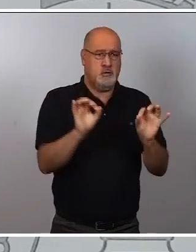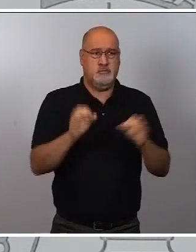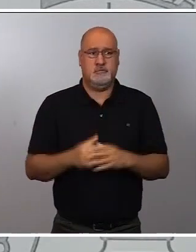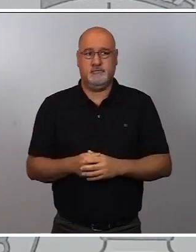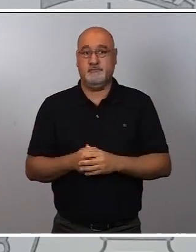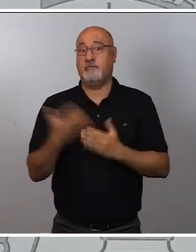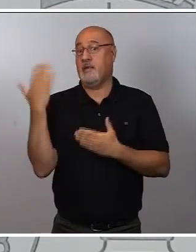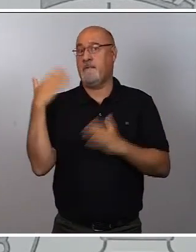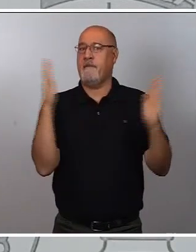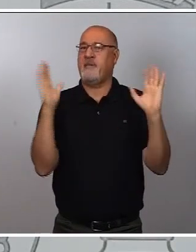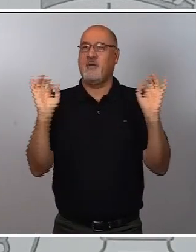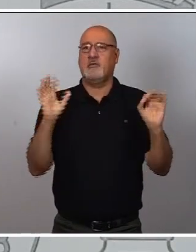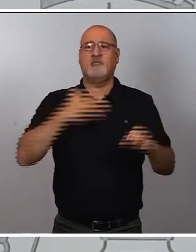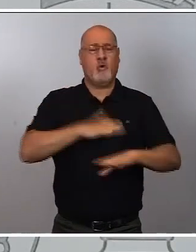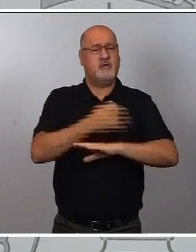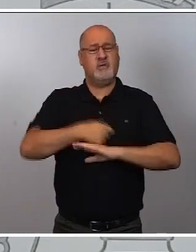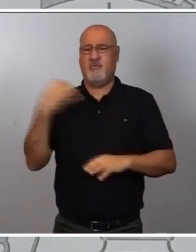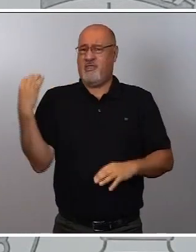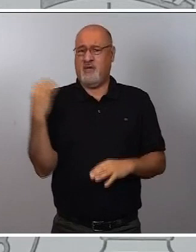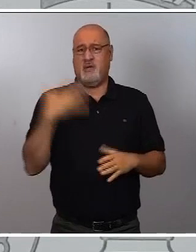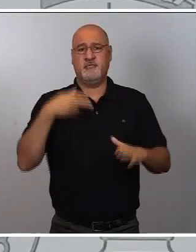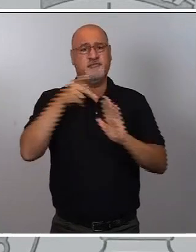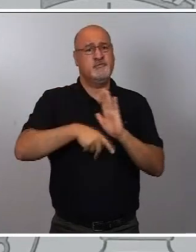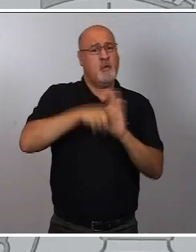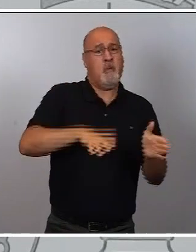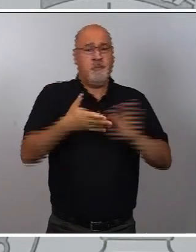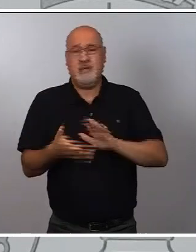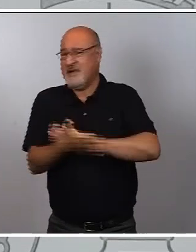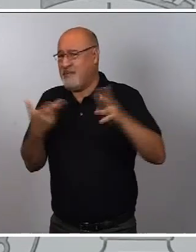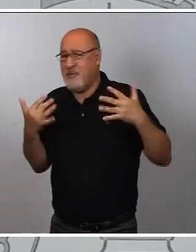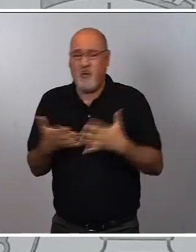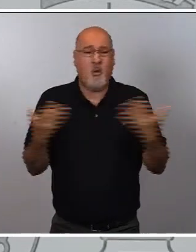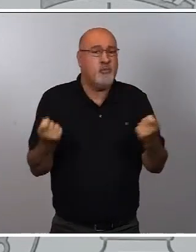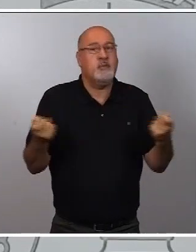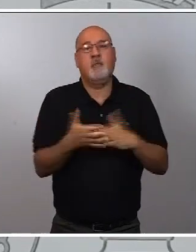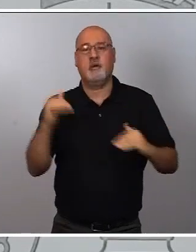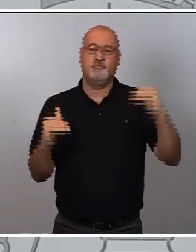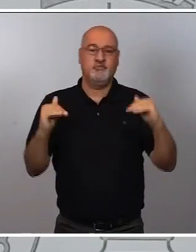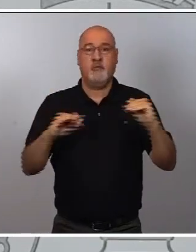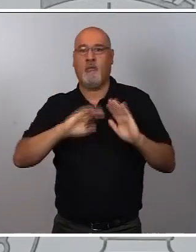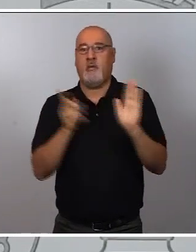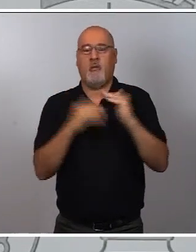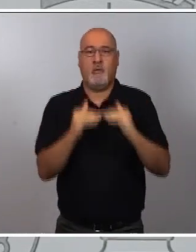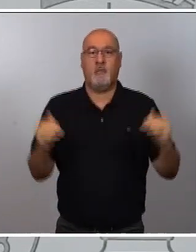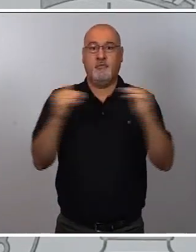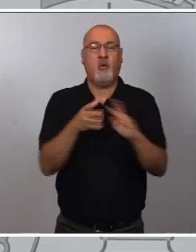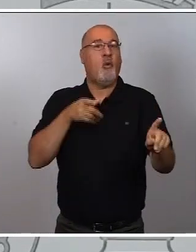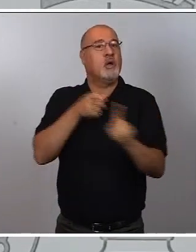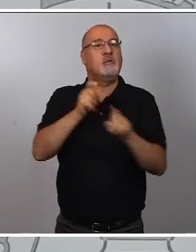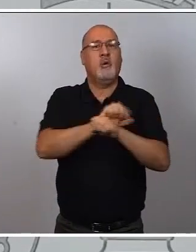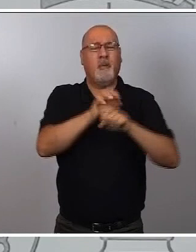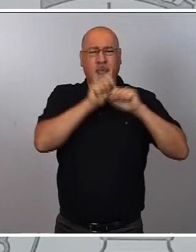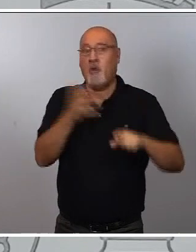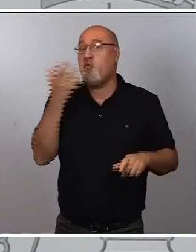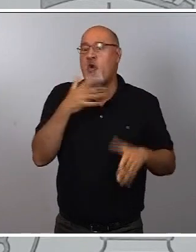momento, el deber del Gobierno era tomar medidas inmediatas, urgentes y proporcionadas para contener la propagación de un virus desconocido